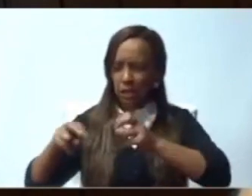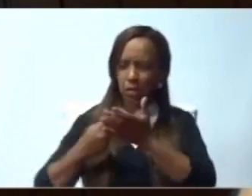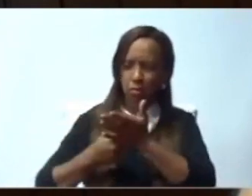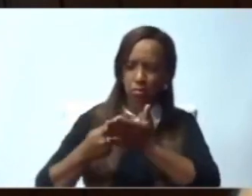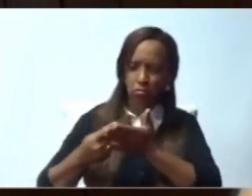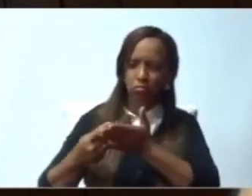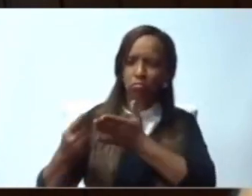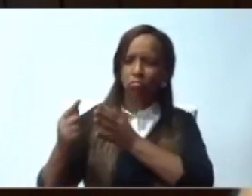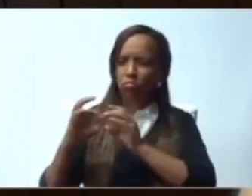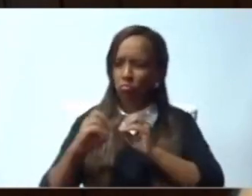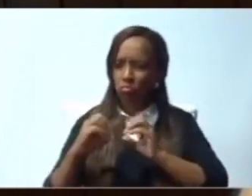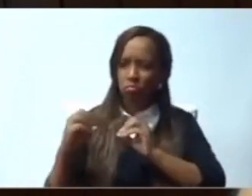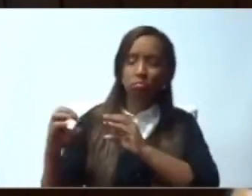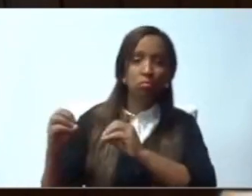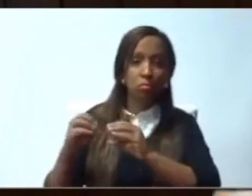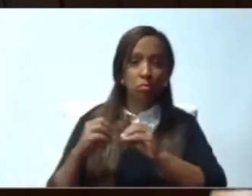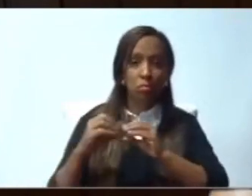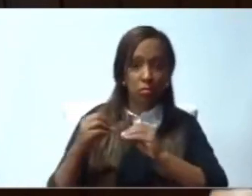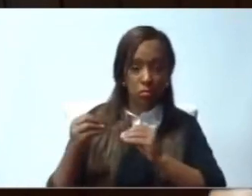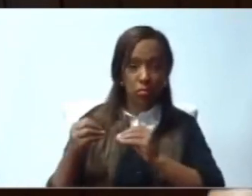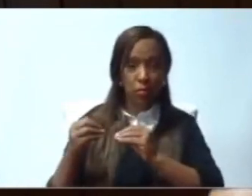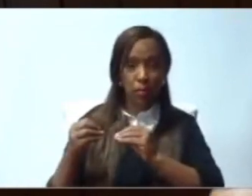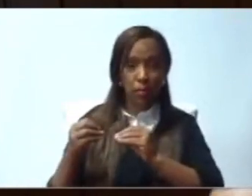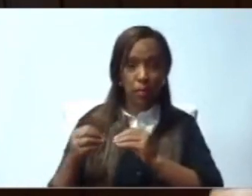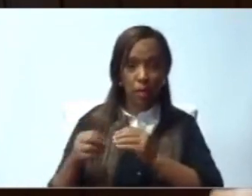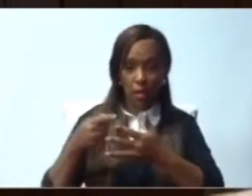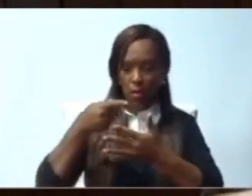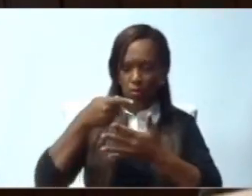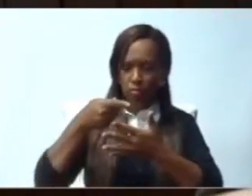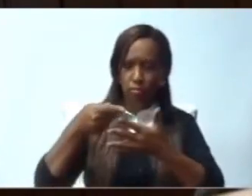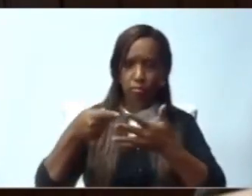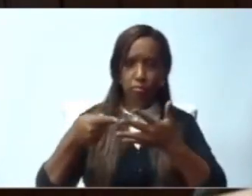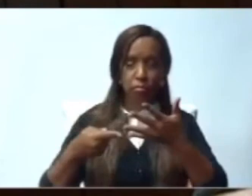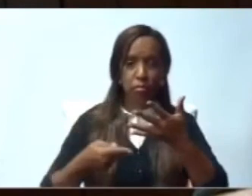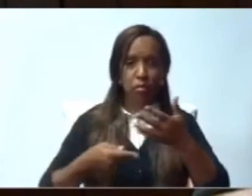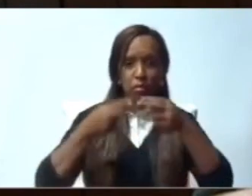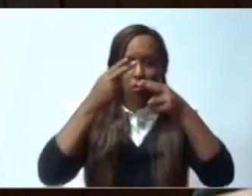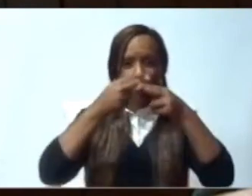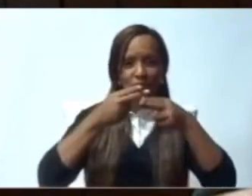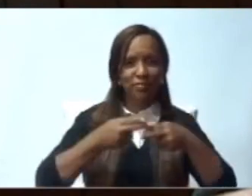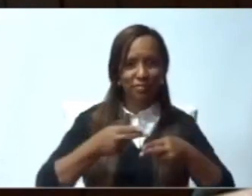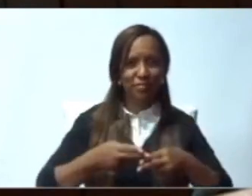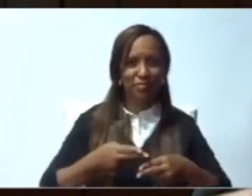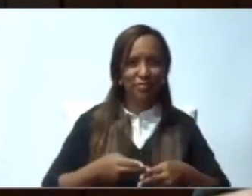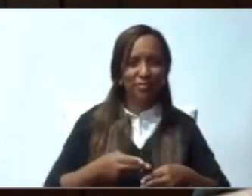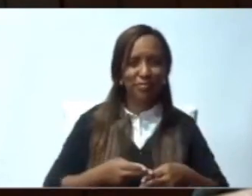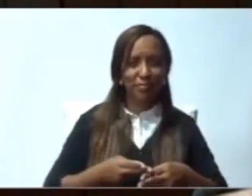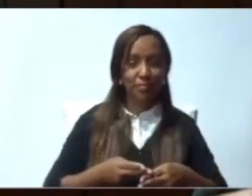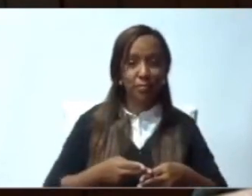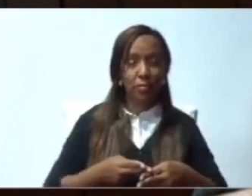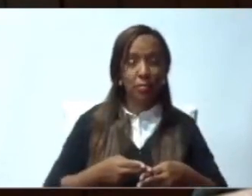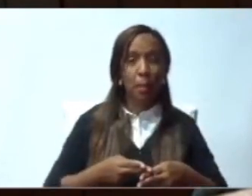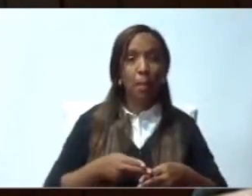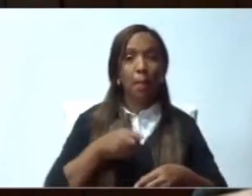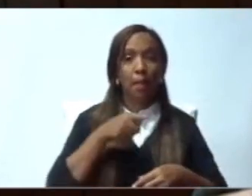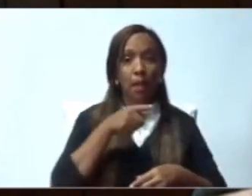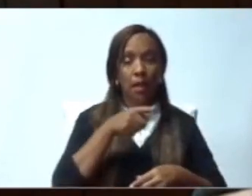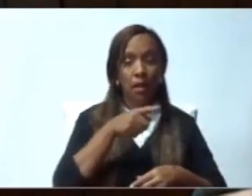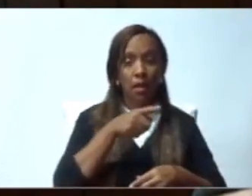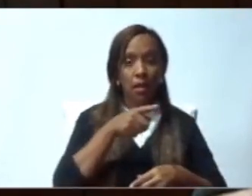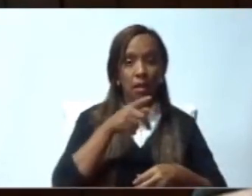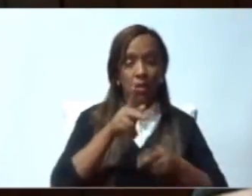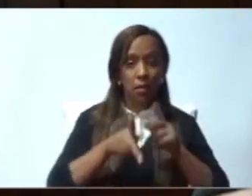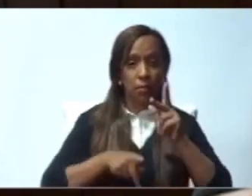y evaluar cada uno, cada una de los currículum, de los